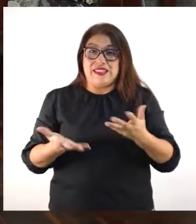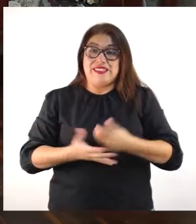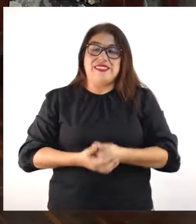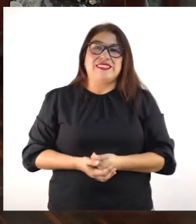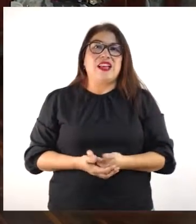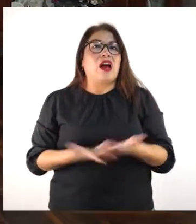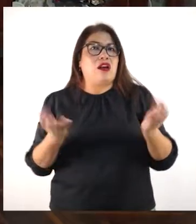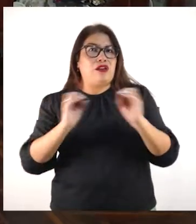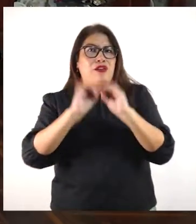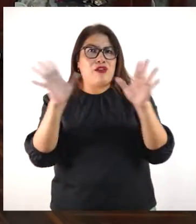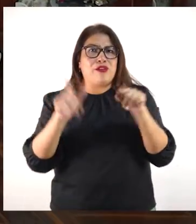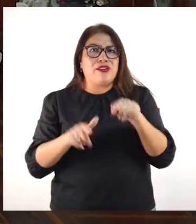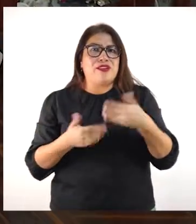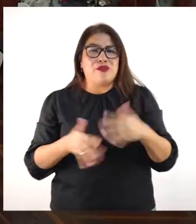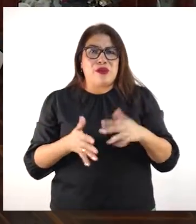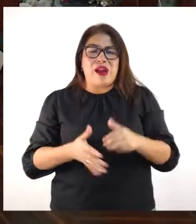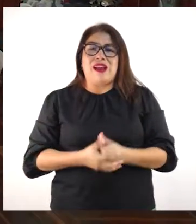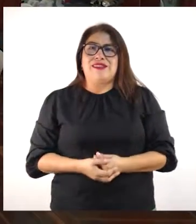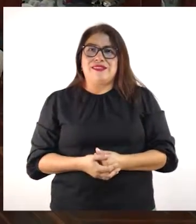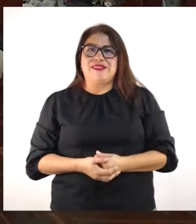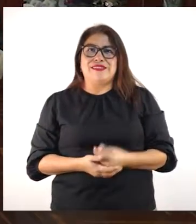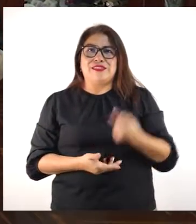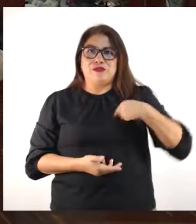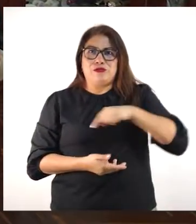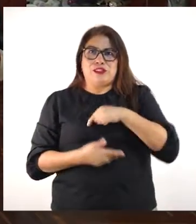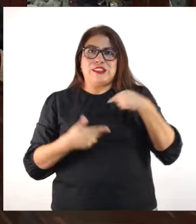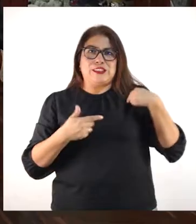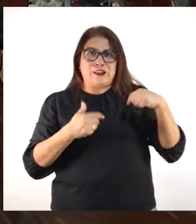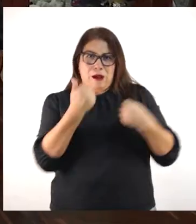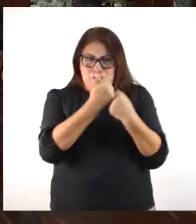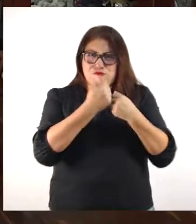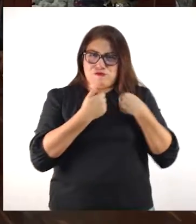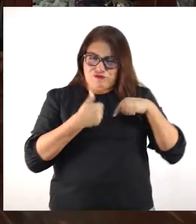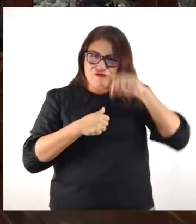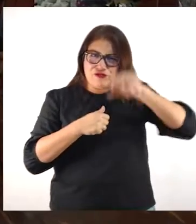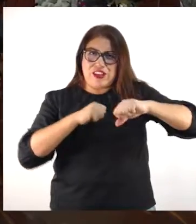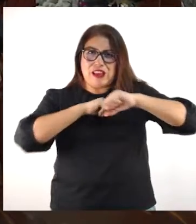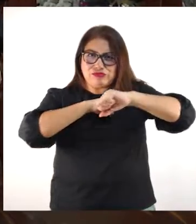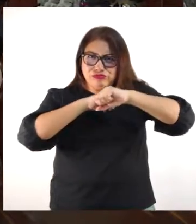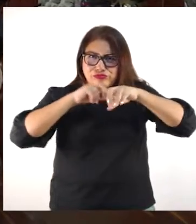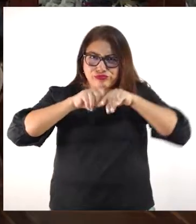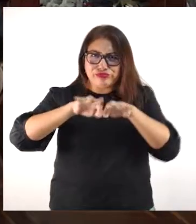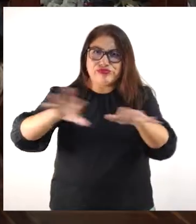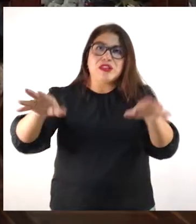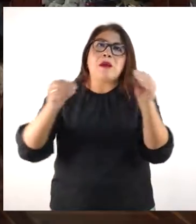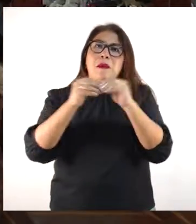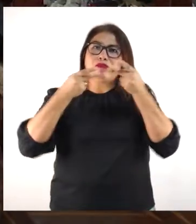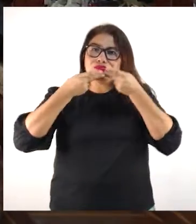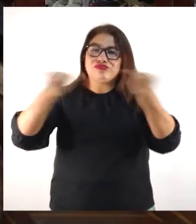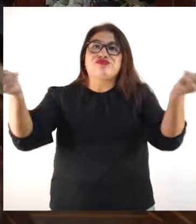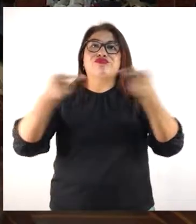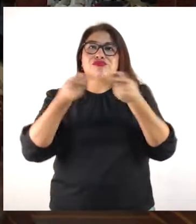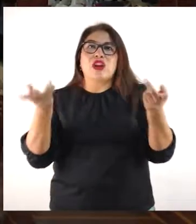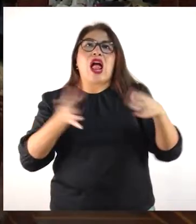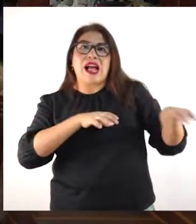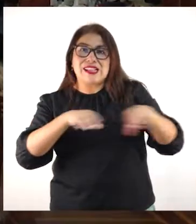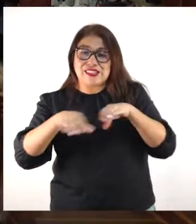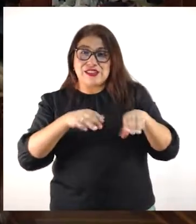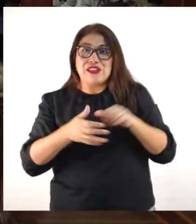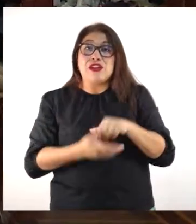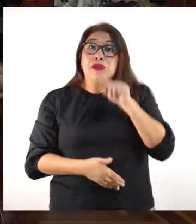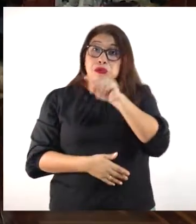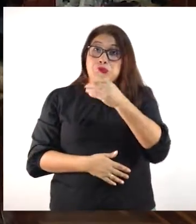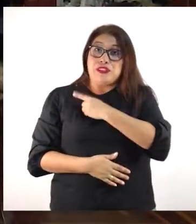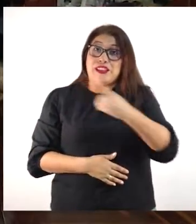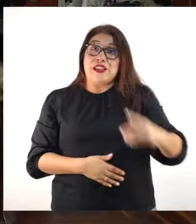discapacidad. Y, por supuesto, para esto estamos, para difundir acciones que realizan las direcciones. Y como